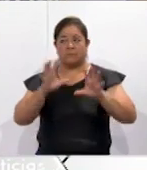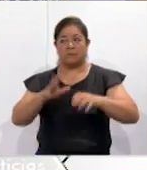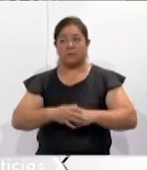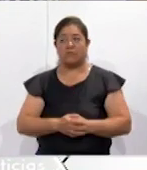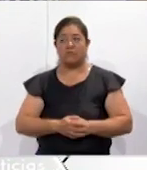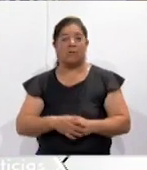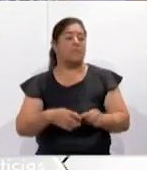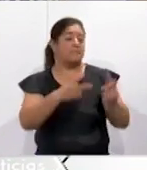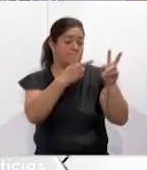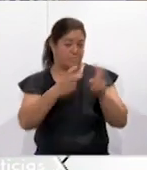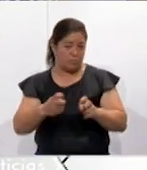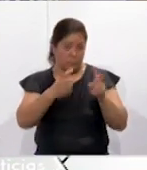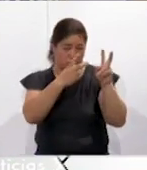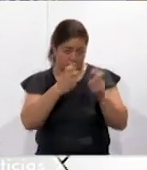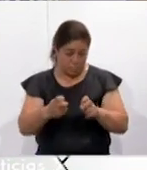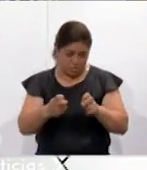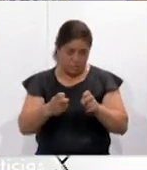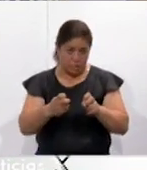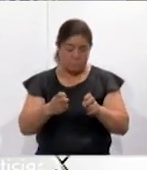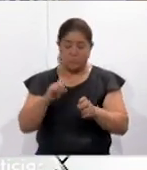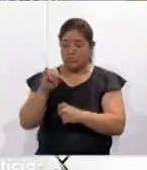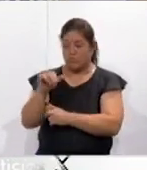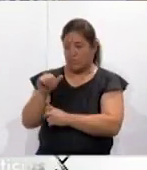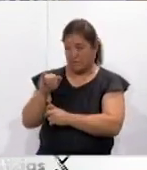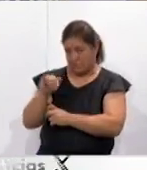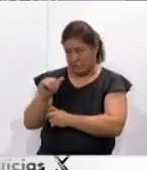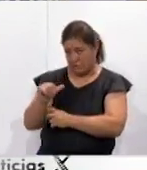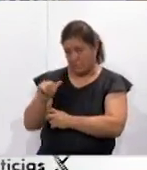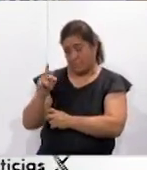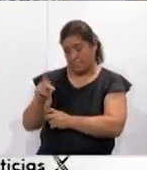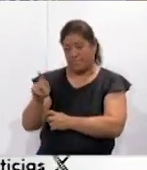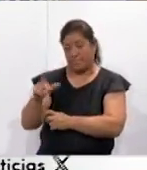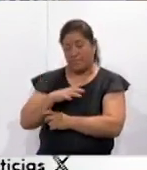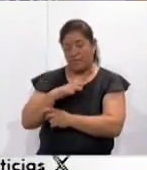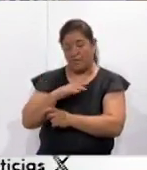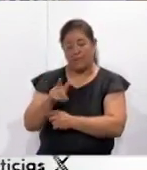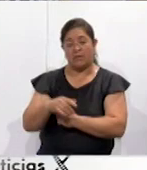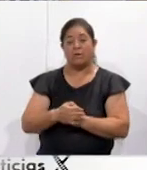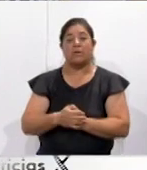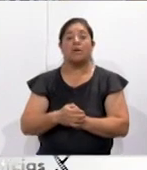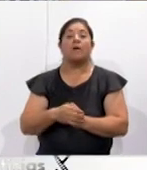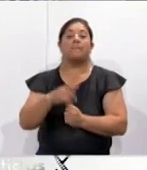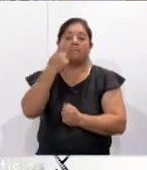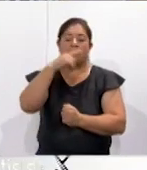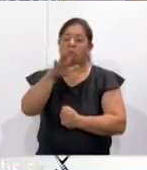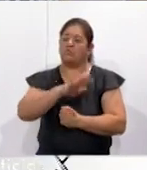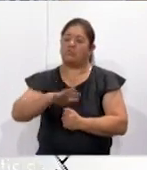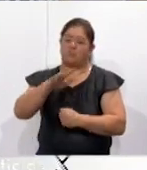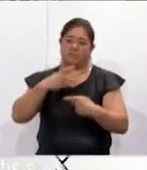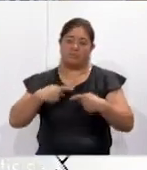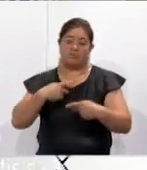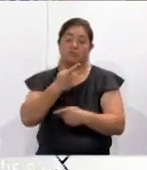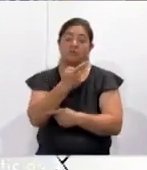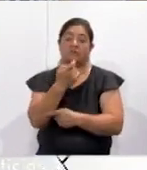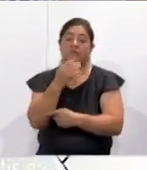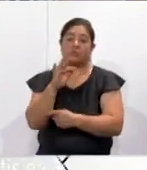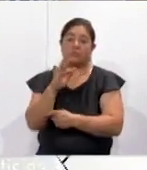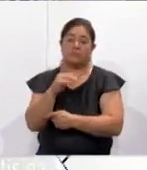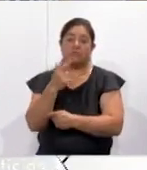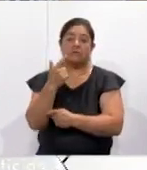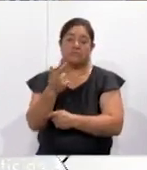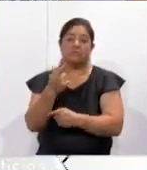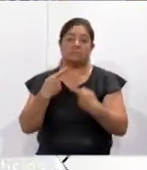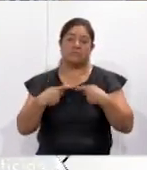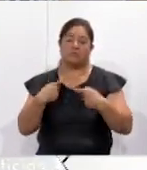de Transparencia y en su portal institucional. Esta información pues es para todos los sujetos obligados, 147 sujetos obligados tenemos en la